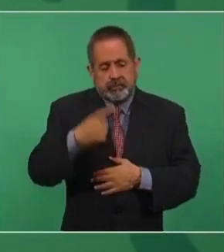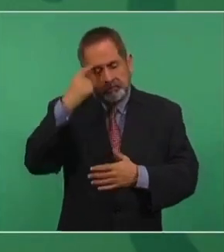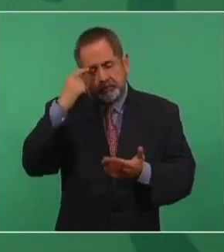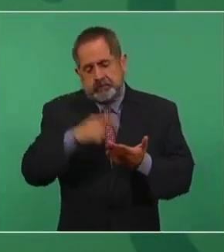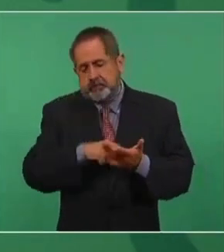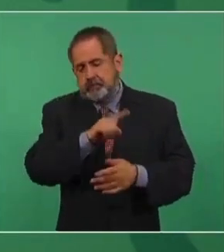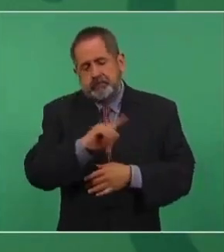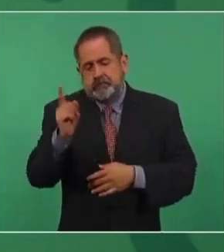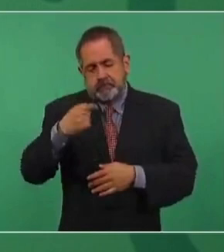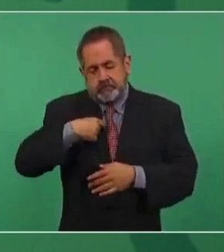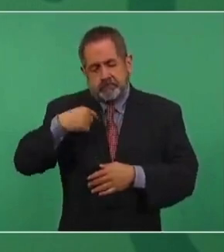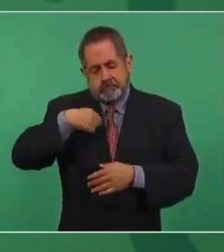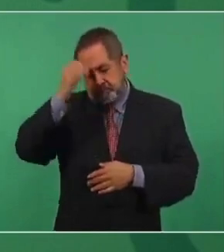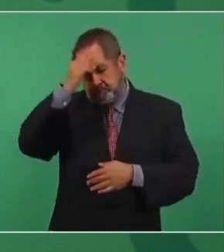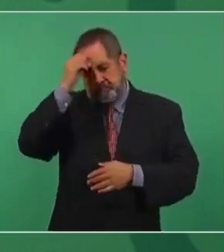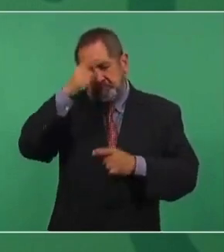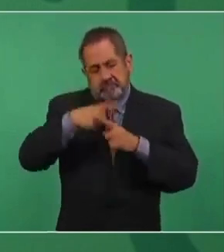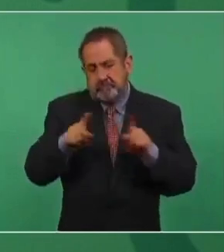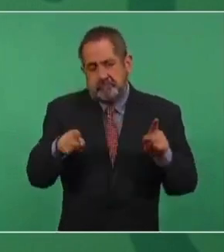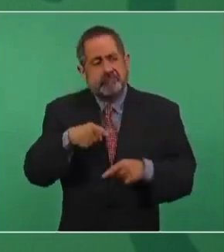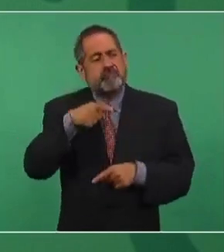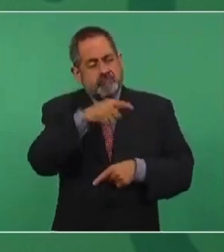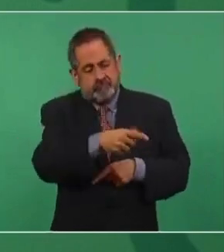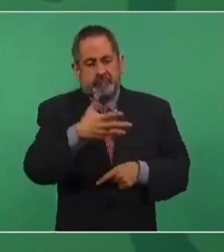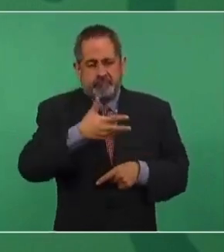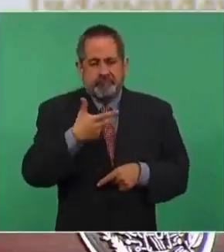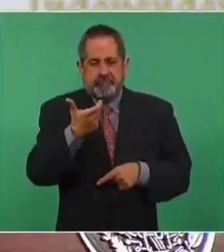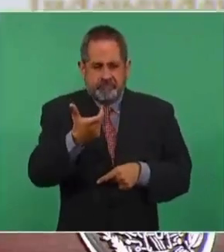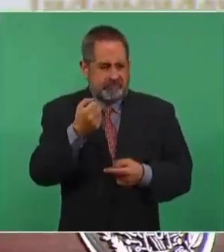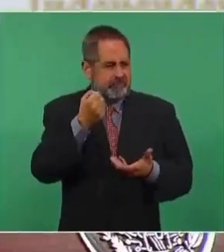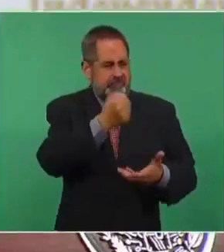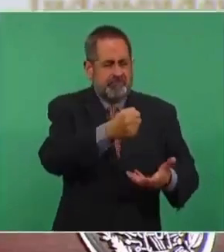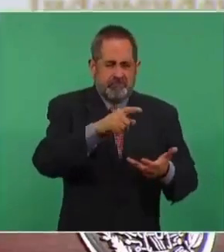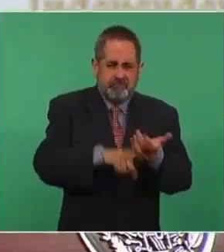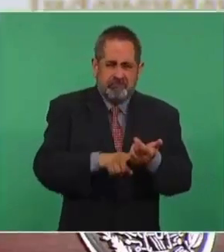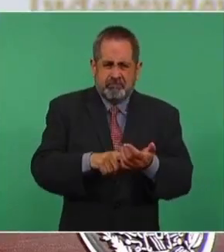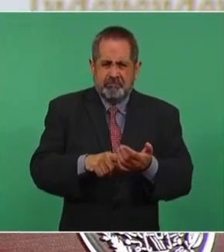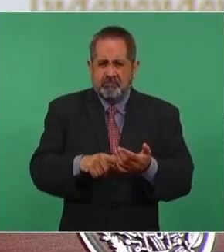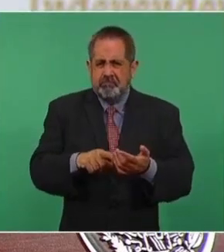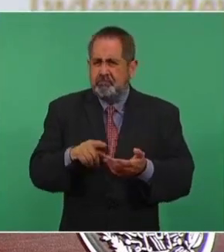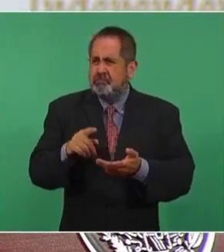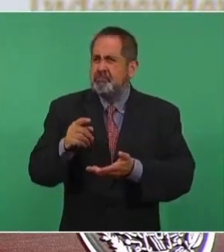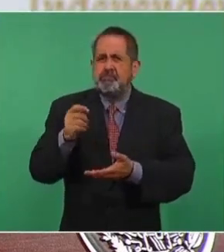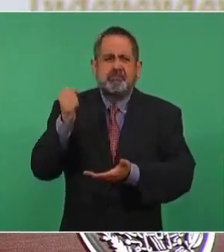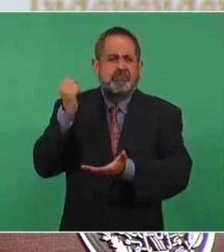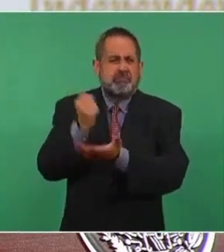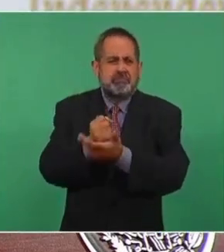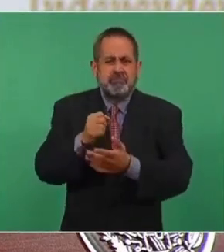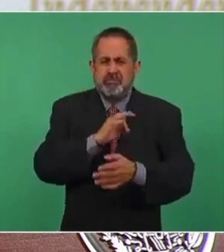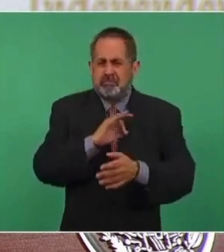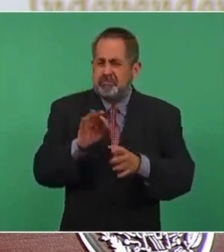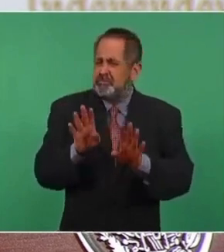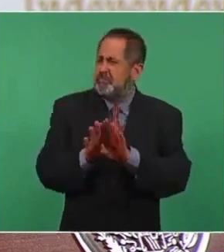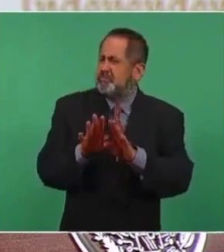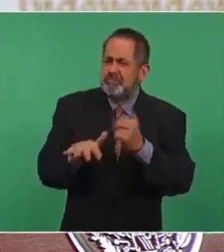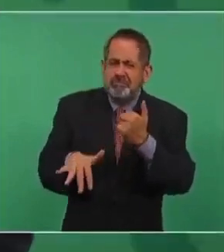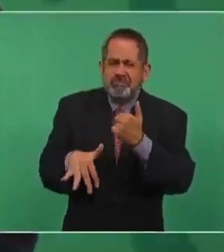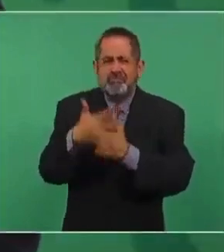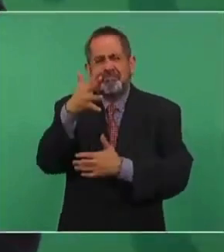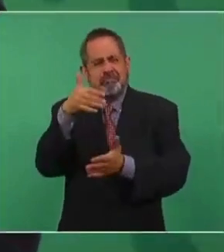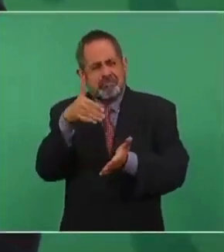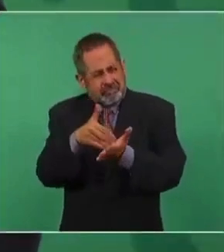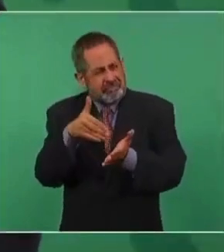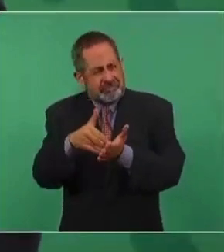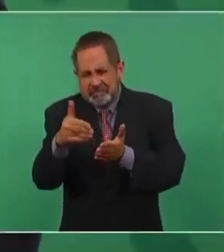obtenido una aprobación como de 15 mil millones